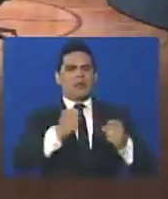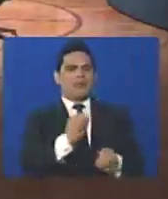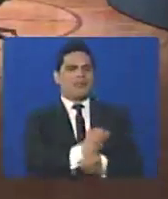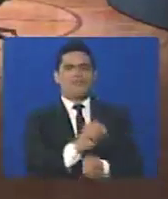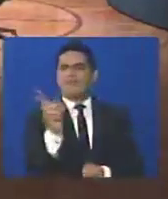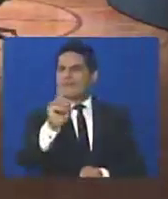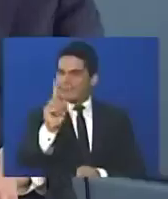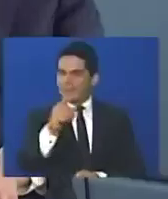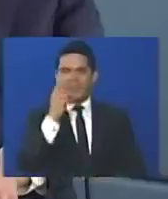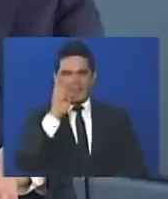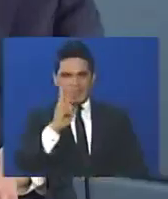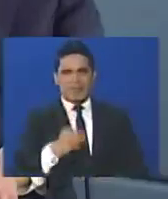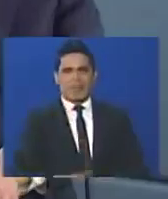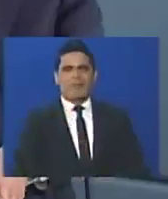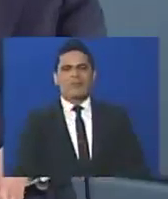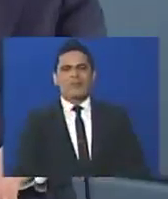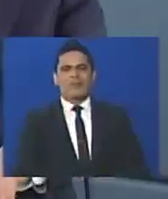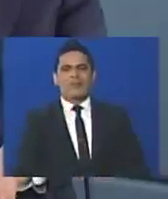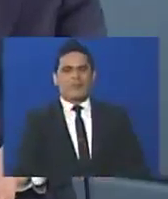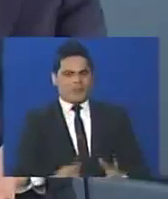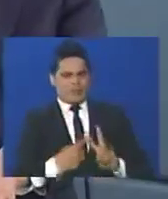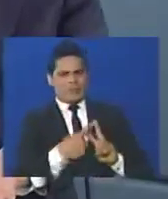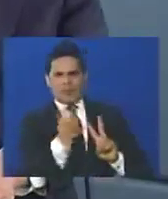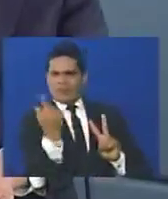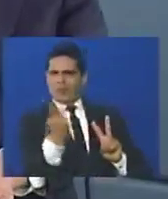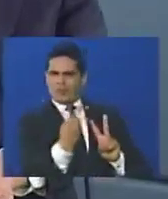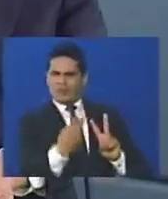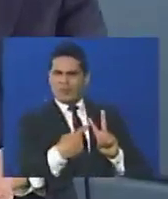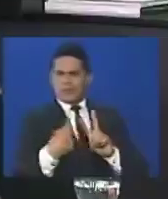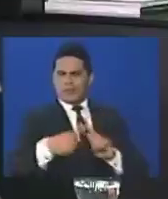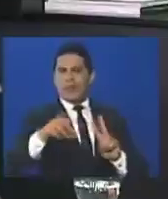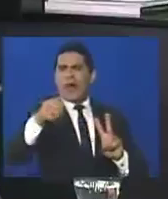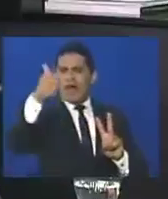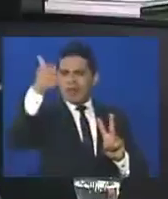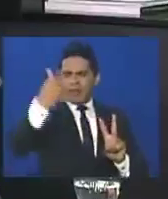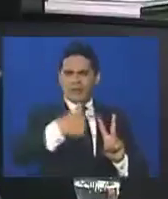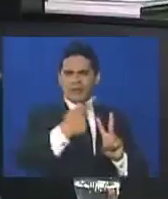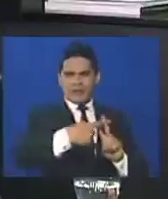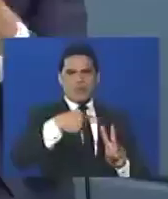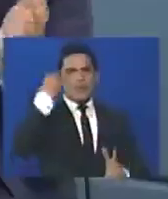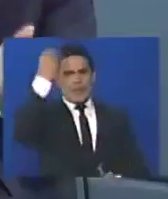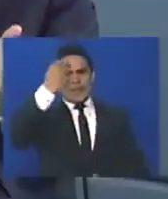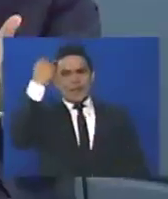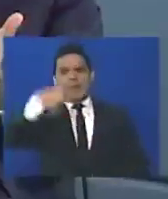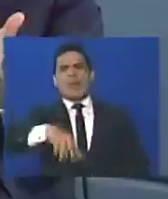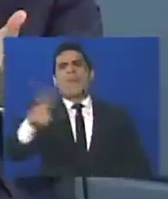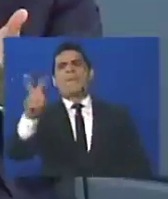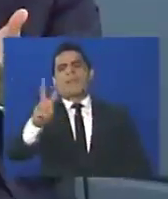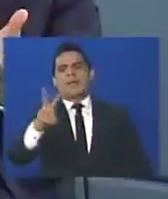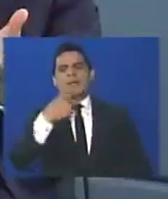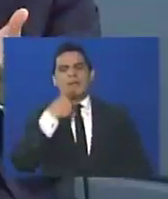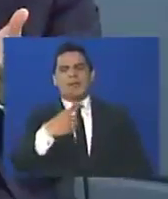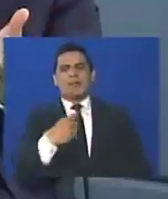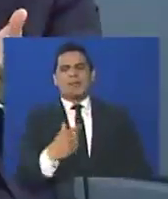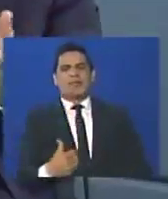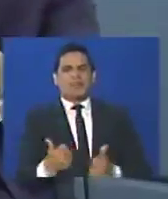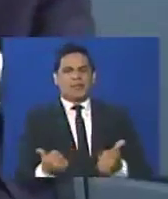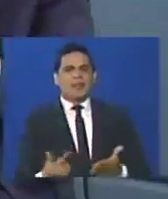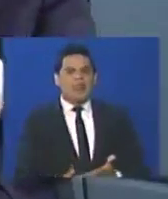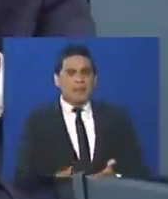Wilmer, esos no son los que están presos, yo somos dos personas adultas y de este domicilio, la ventaja de este pueblo grande que es Venezuela,